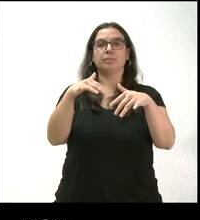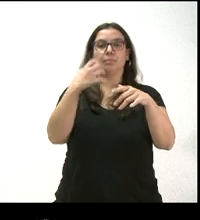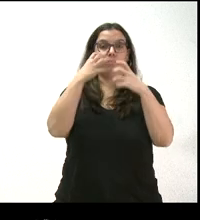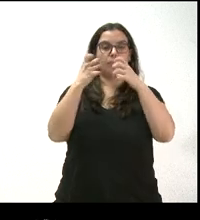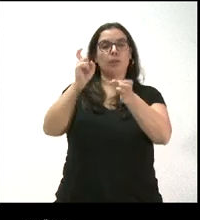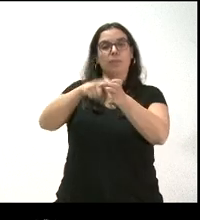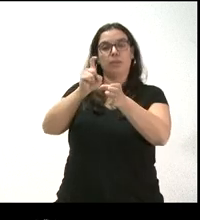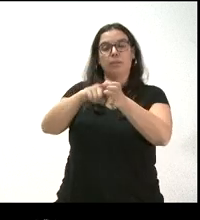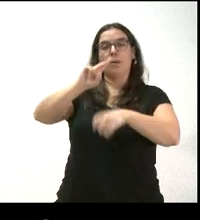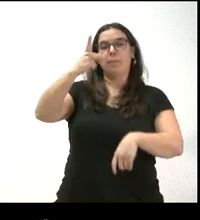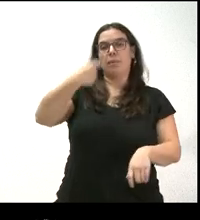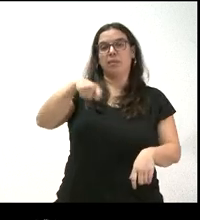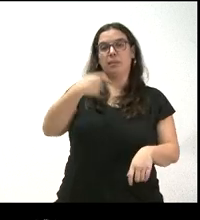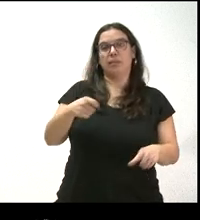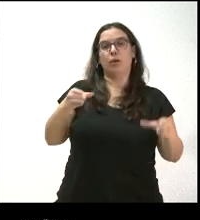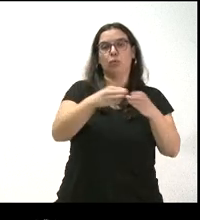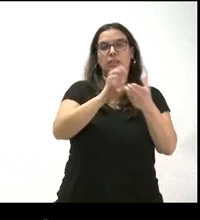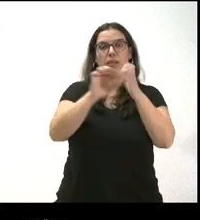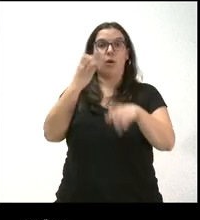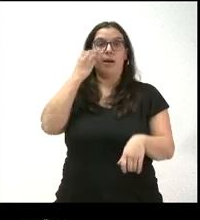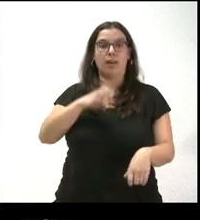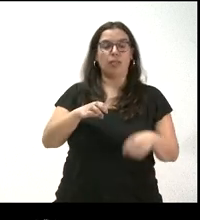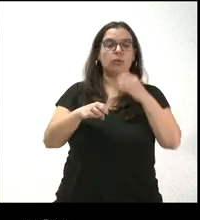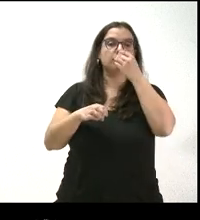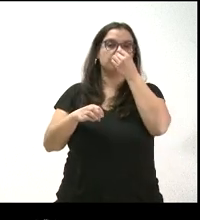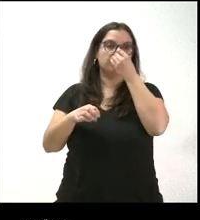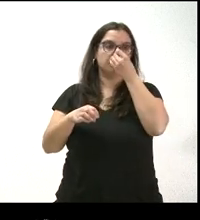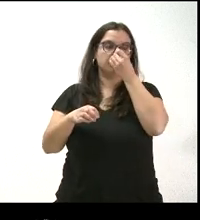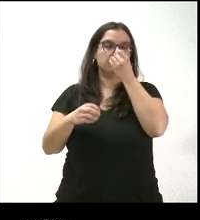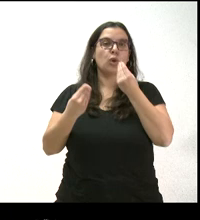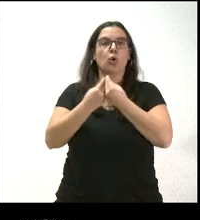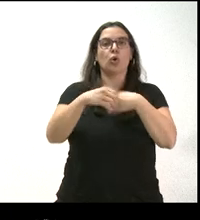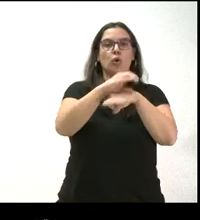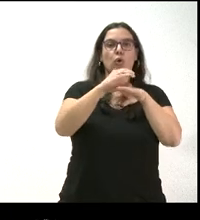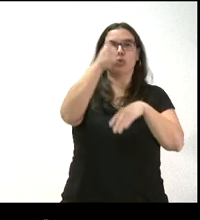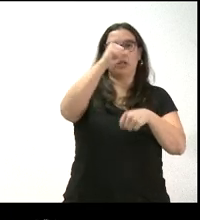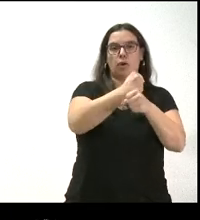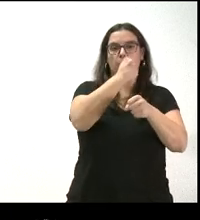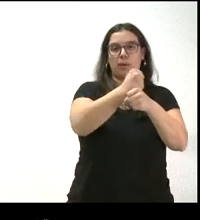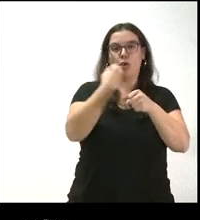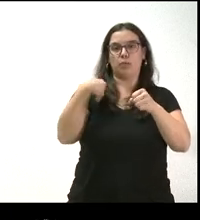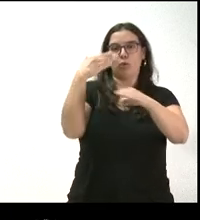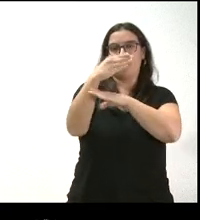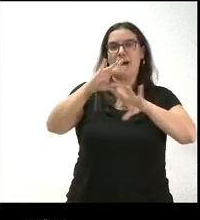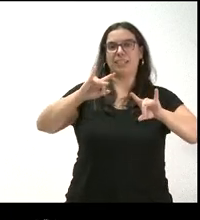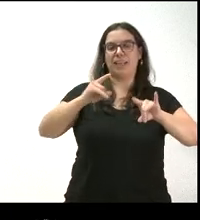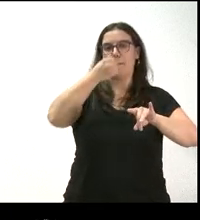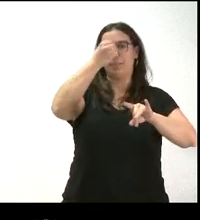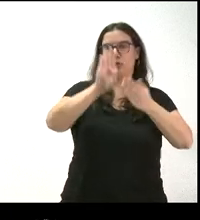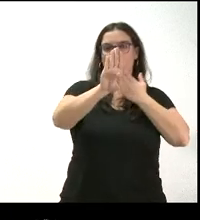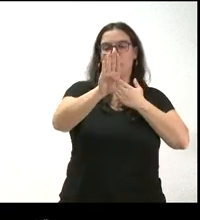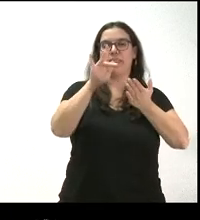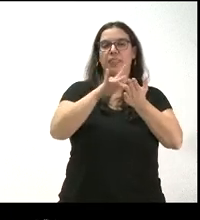vicepresidente de la Junta, García Gallardo, junto con el consejero Mariano Vedanzones, en la sede del PSOE el día 16